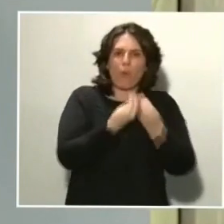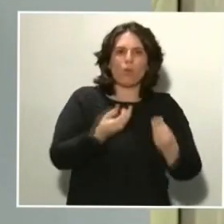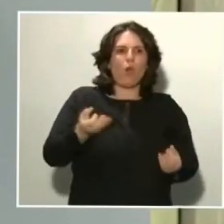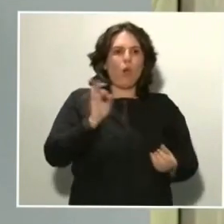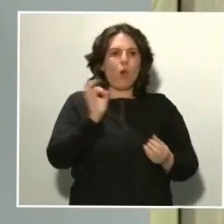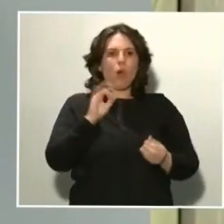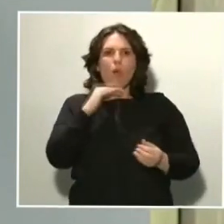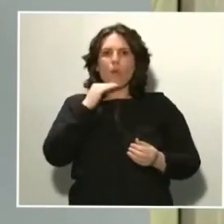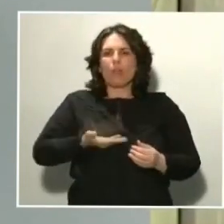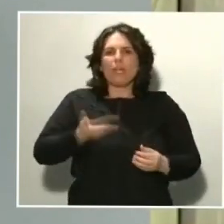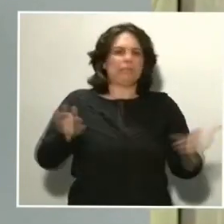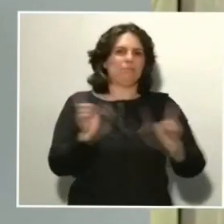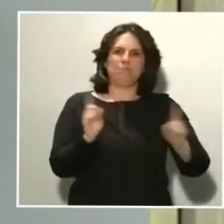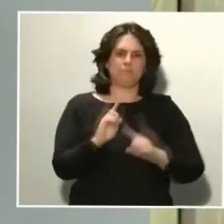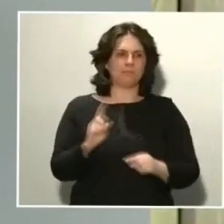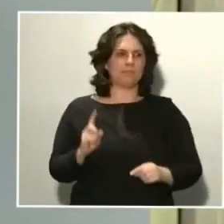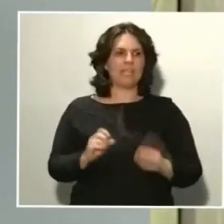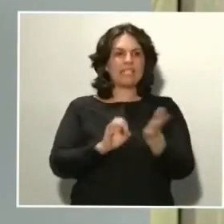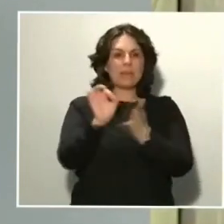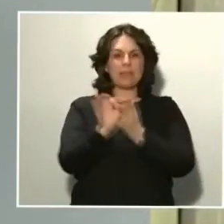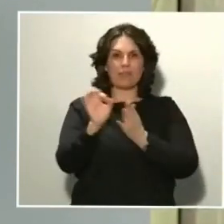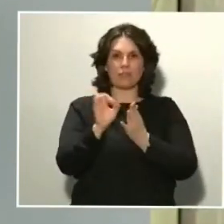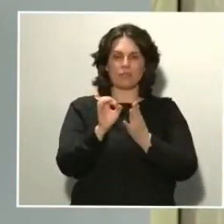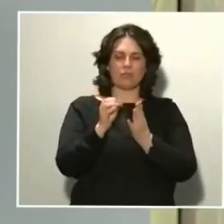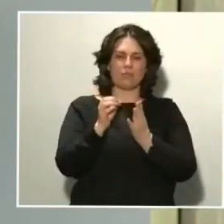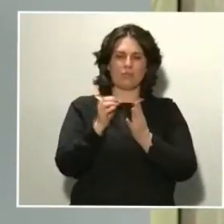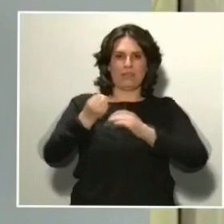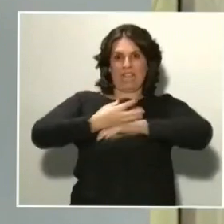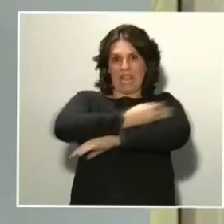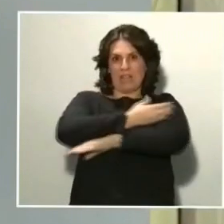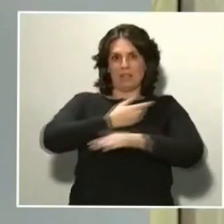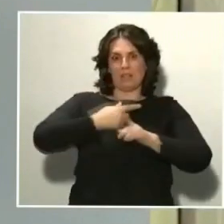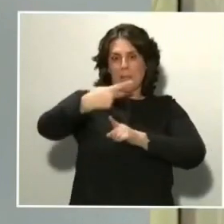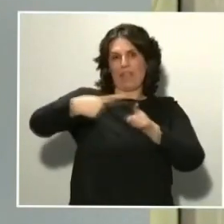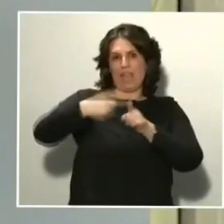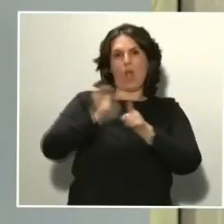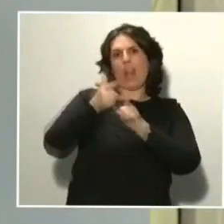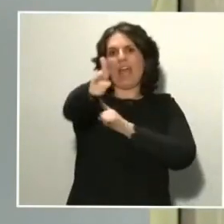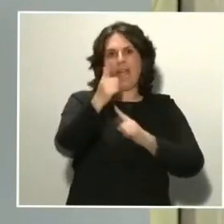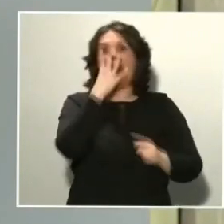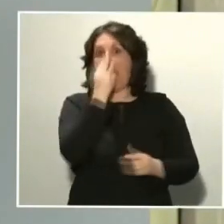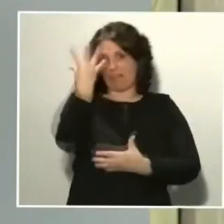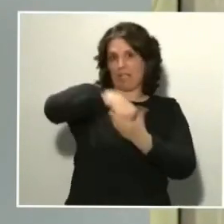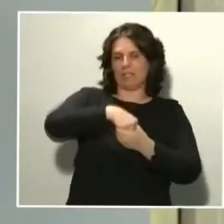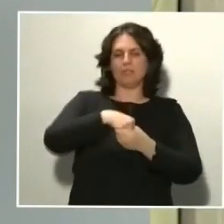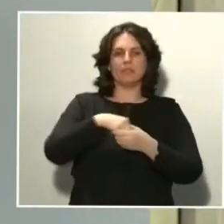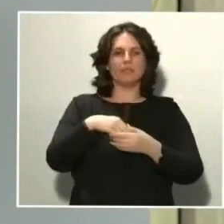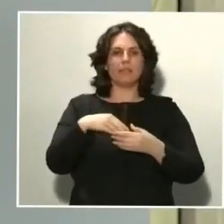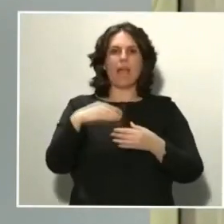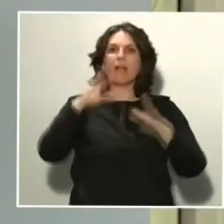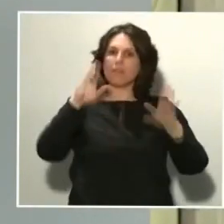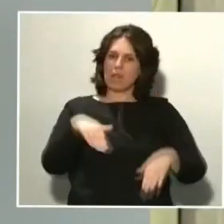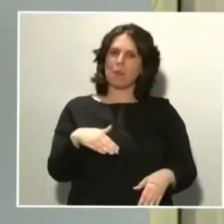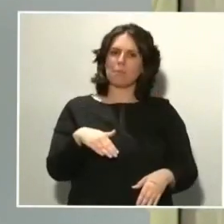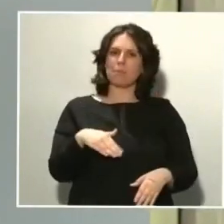servicios de media y larga distancia ferroviarios, incluyendo los servicios de ave, el nivel de utilización se mantiene, como el día de